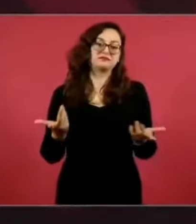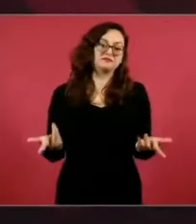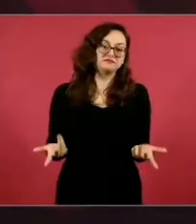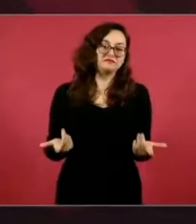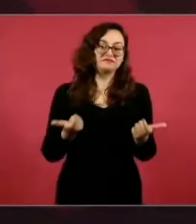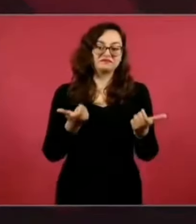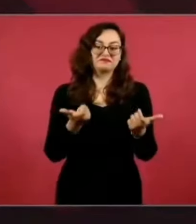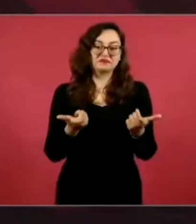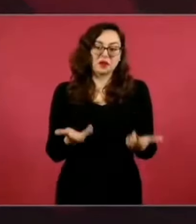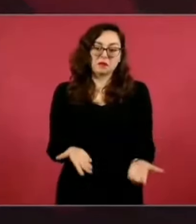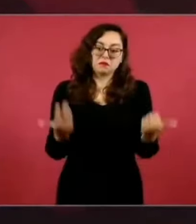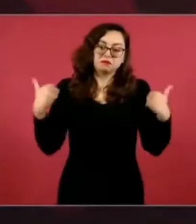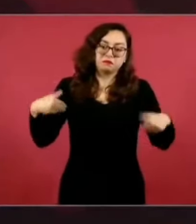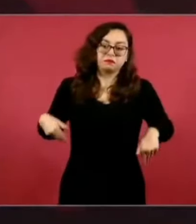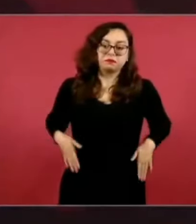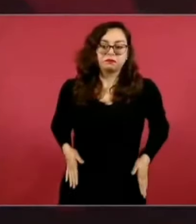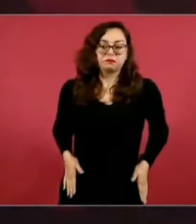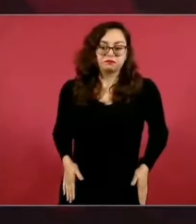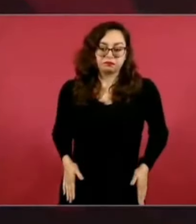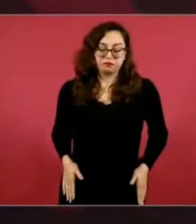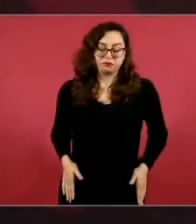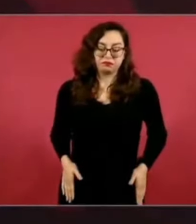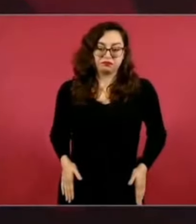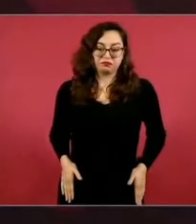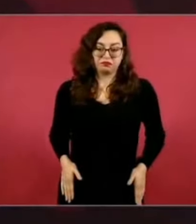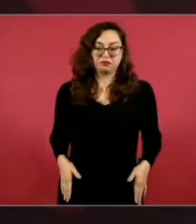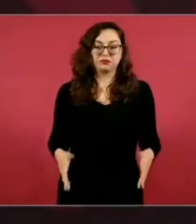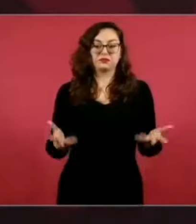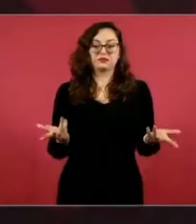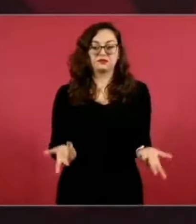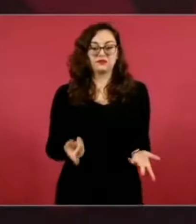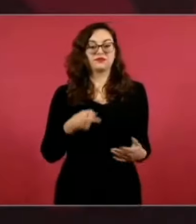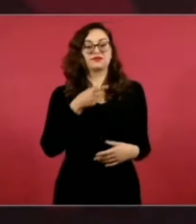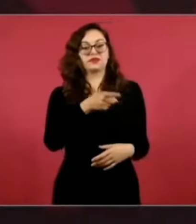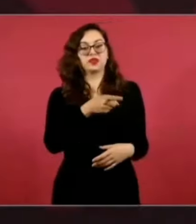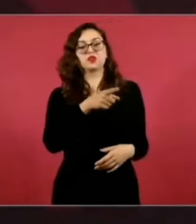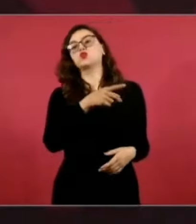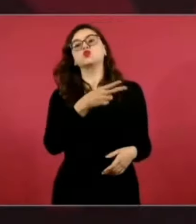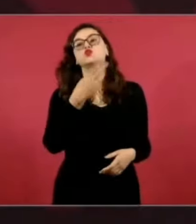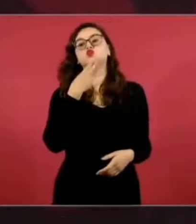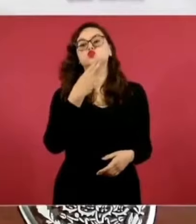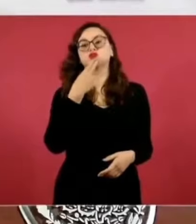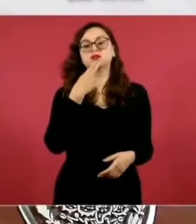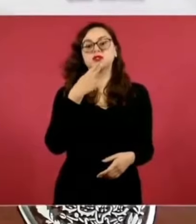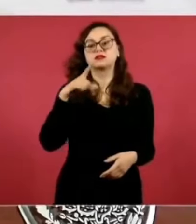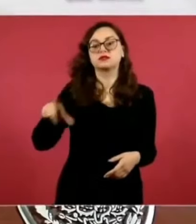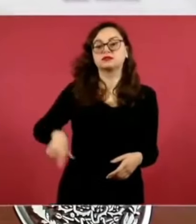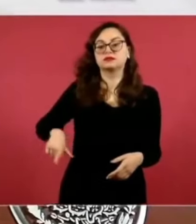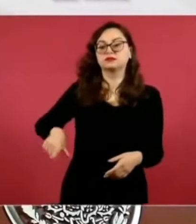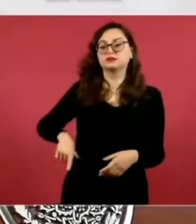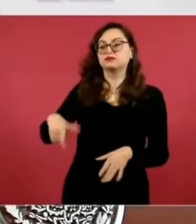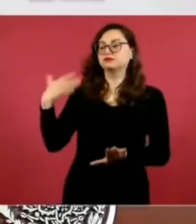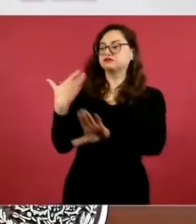utilizan con propósitos facciosos, los se están